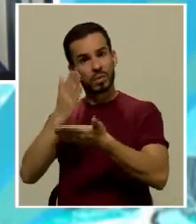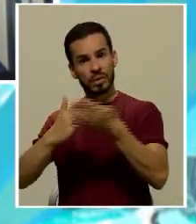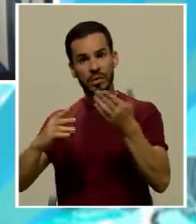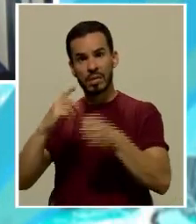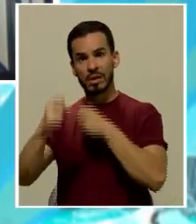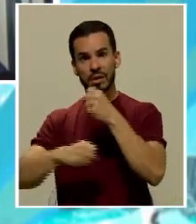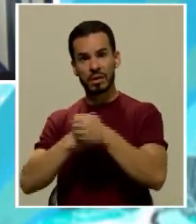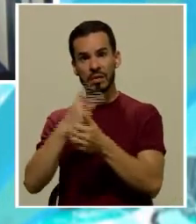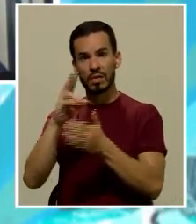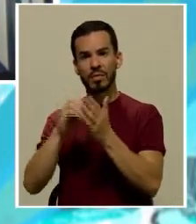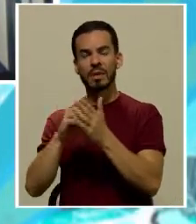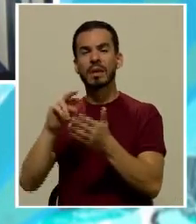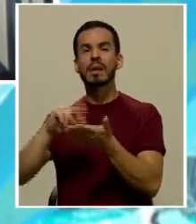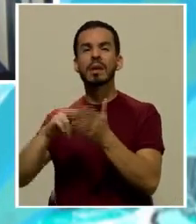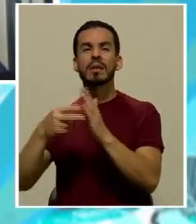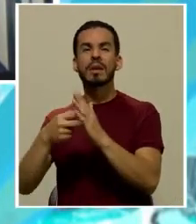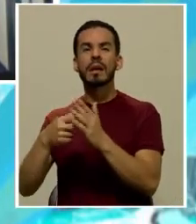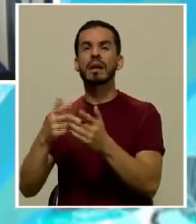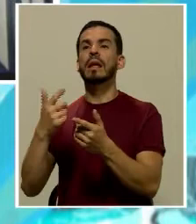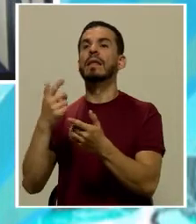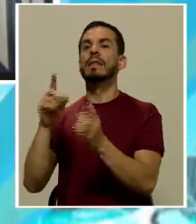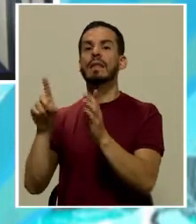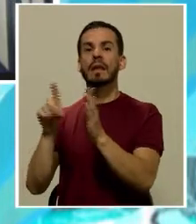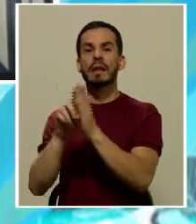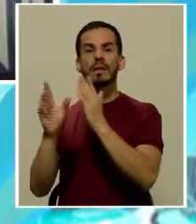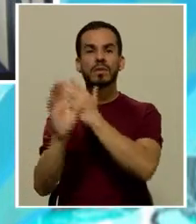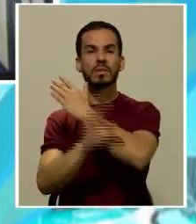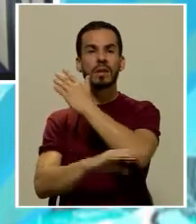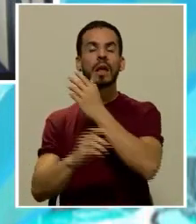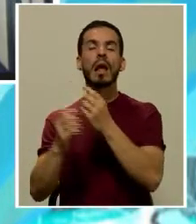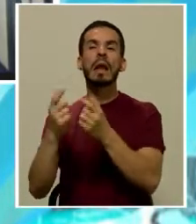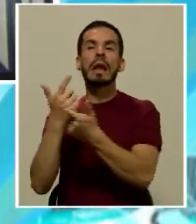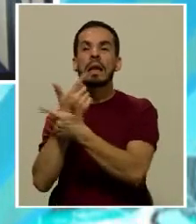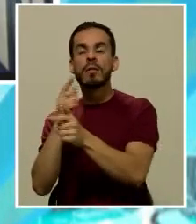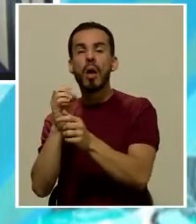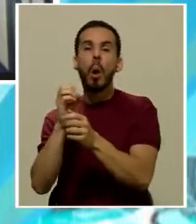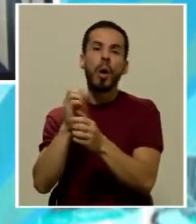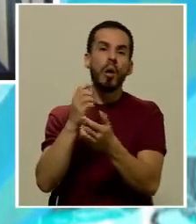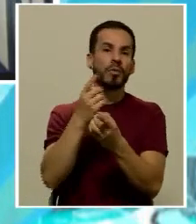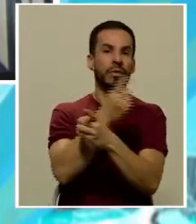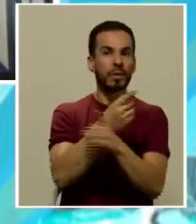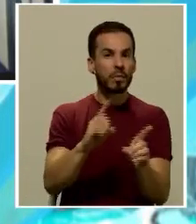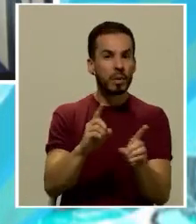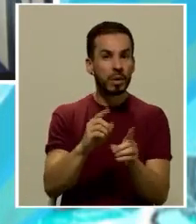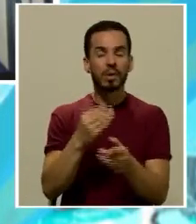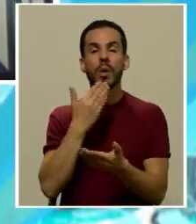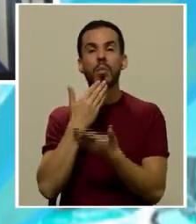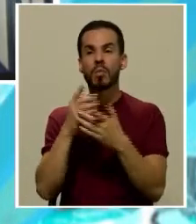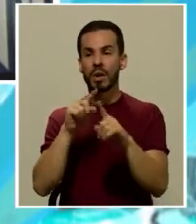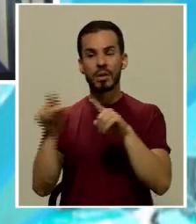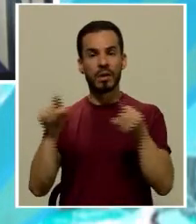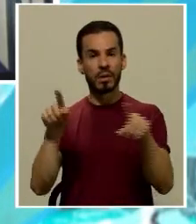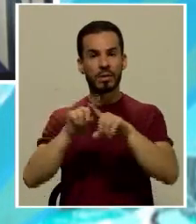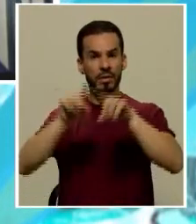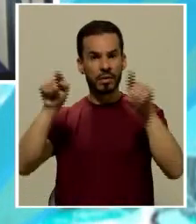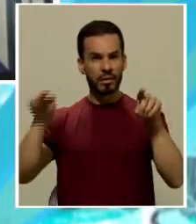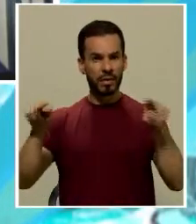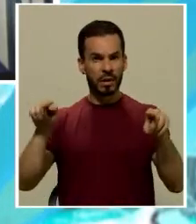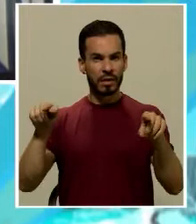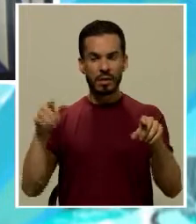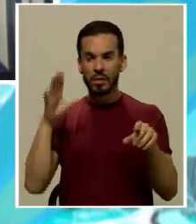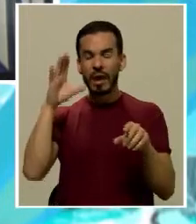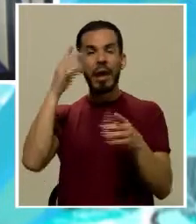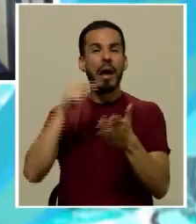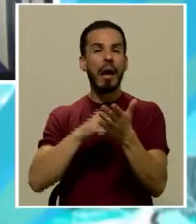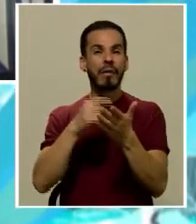que podemos denominar como derecho penal liberal o democrático. Es bueno o esencial distinguir esto porque a veces no se